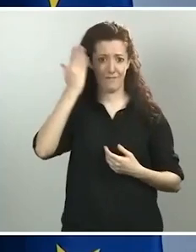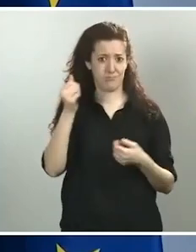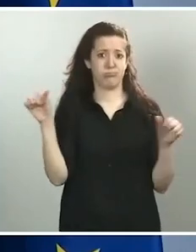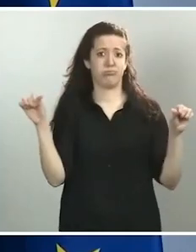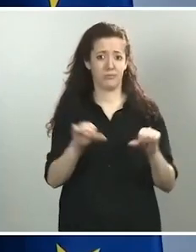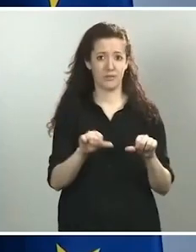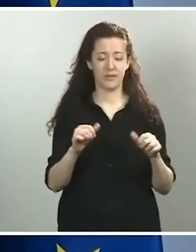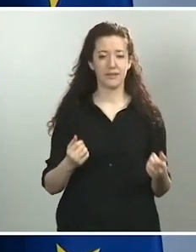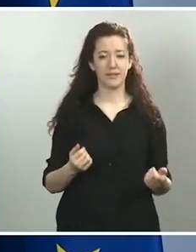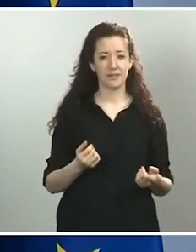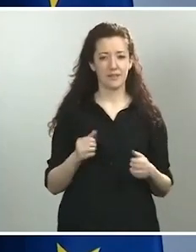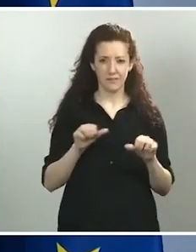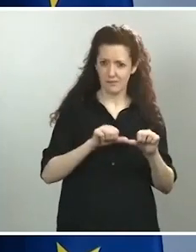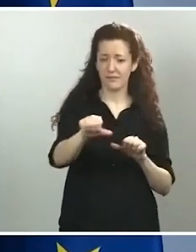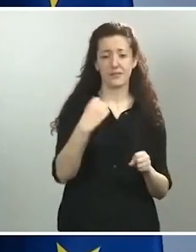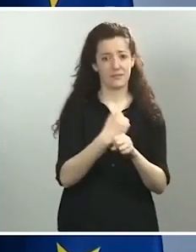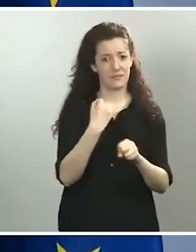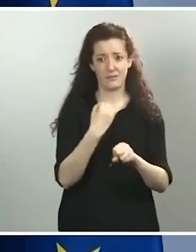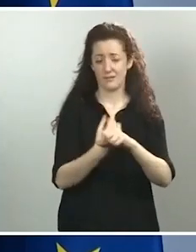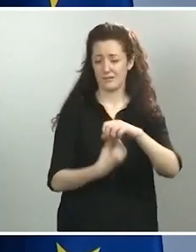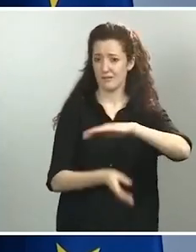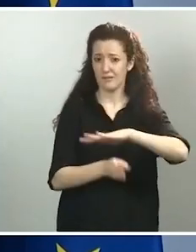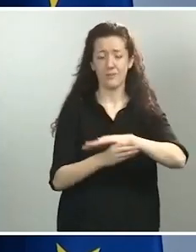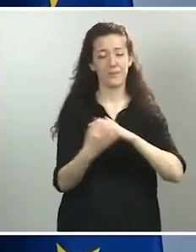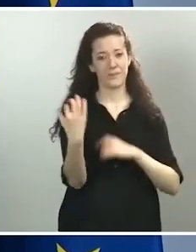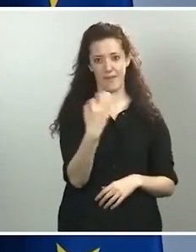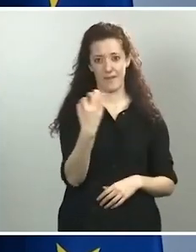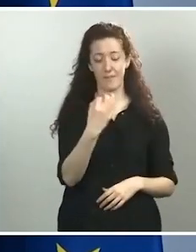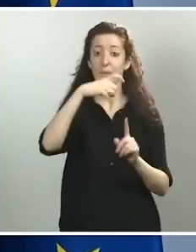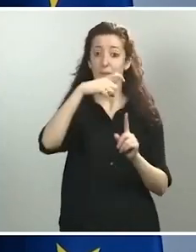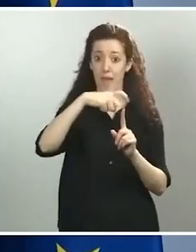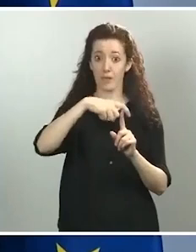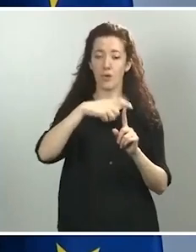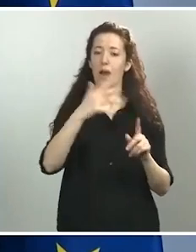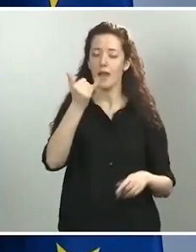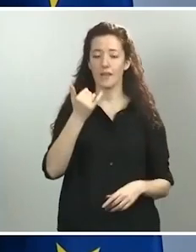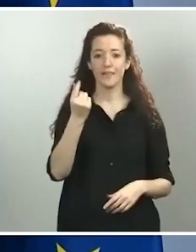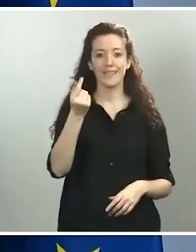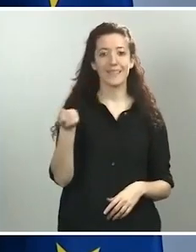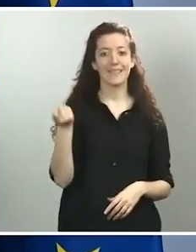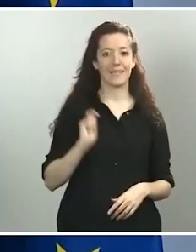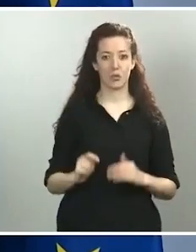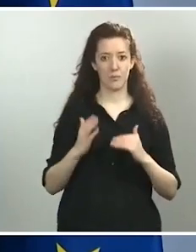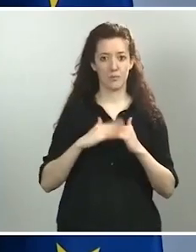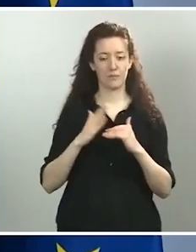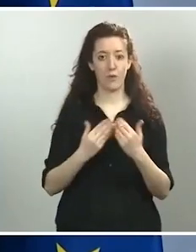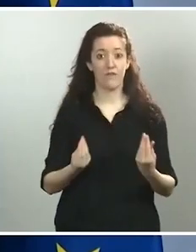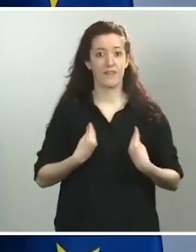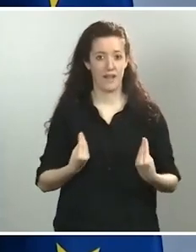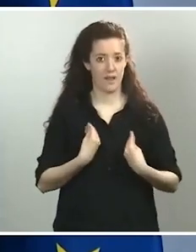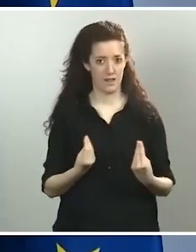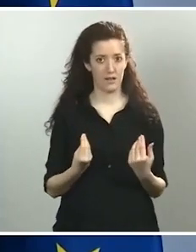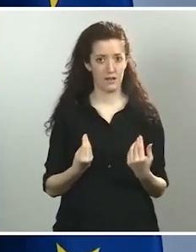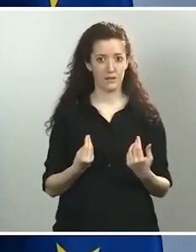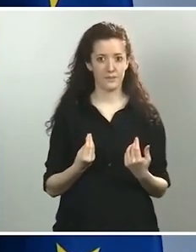En mayo vamos a tener un ingreso mínimo vital que va a cubrirlo, anunciaba el ministro de Inclusión, a por lo menos